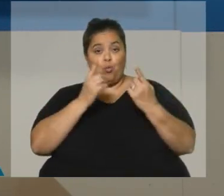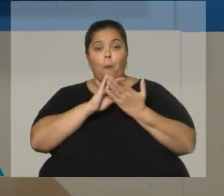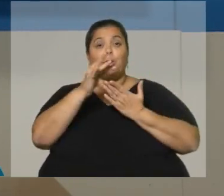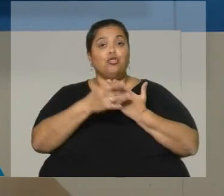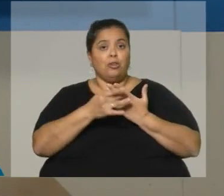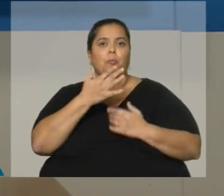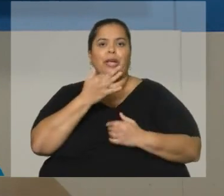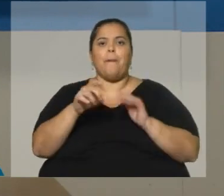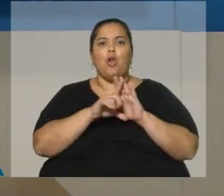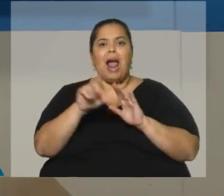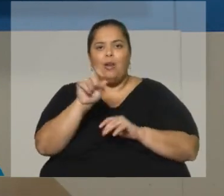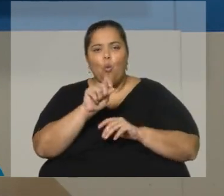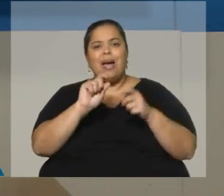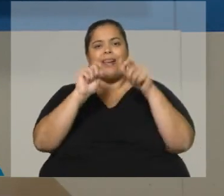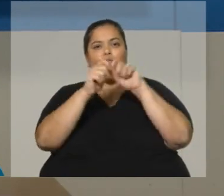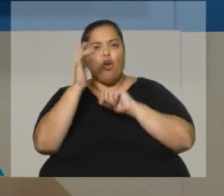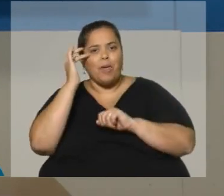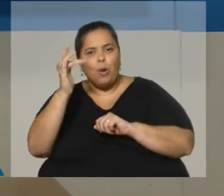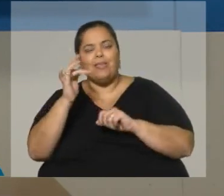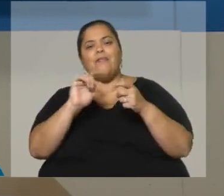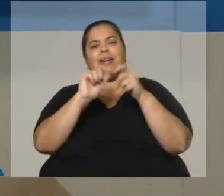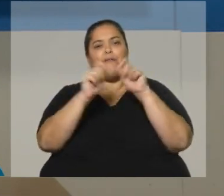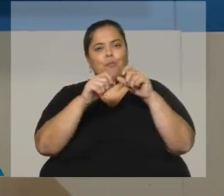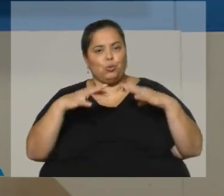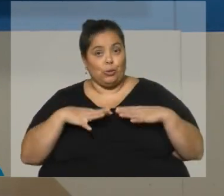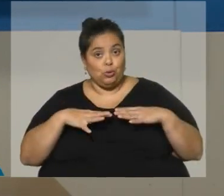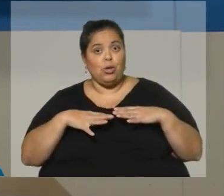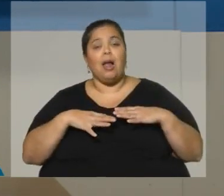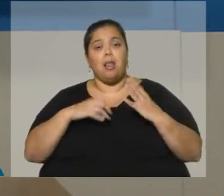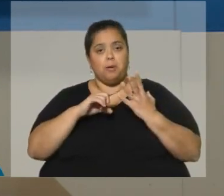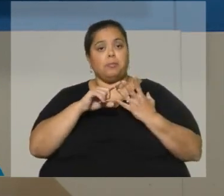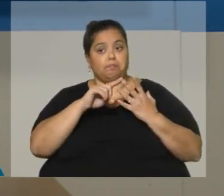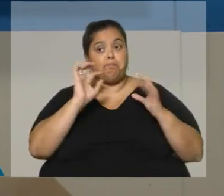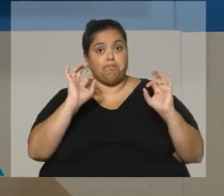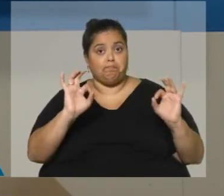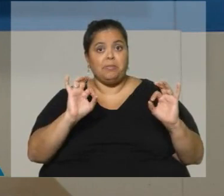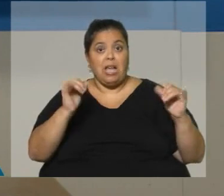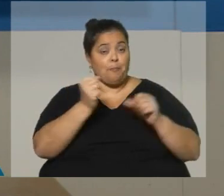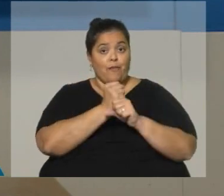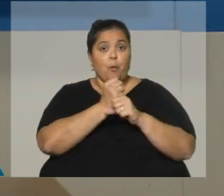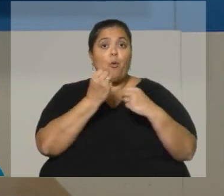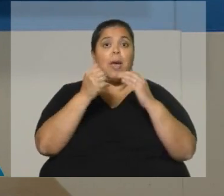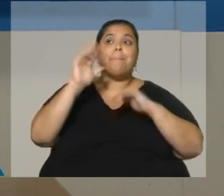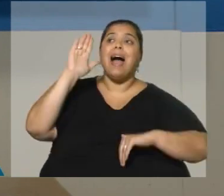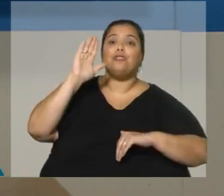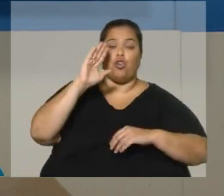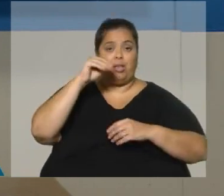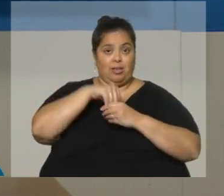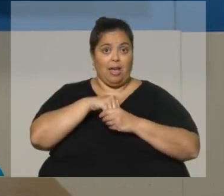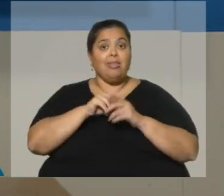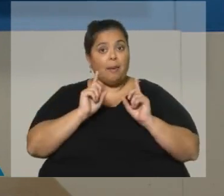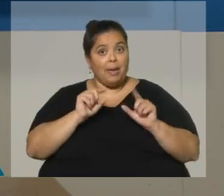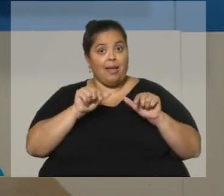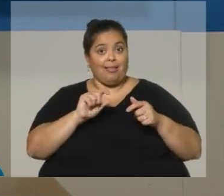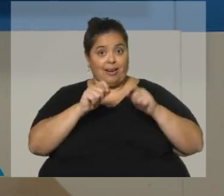como la LUC, la Reforma Educativa, la Reforma de la Seguridad Social, que generó también tantos entredichos entre Cabildo y el gobierno.